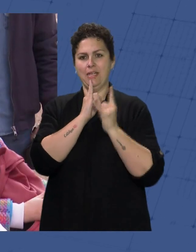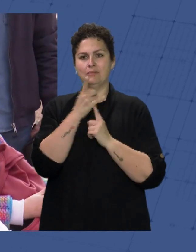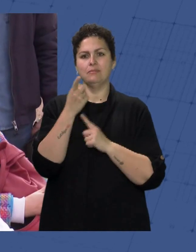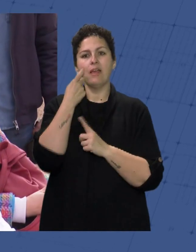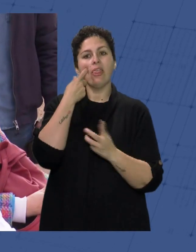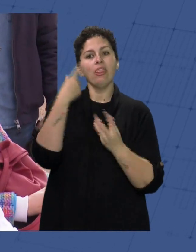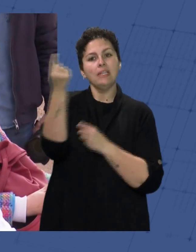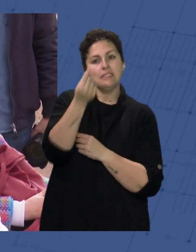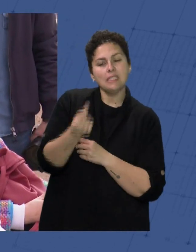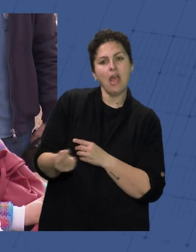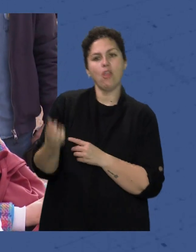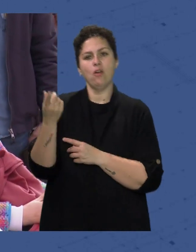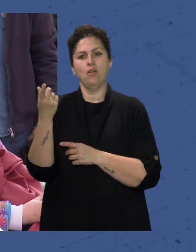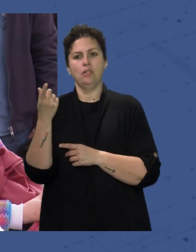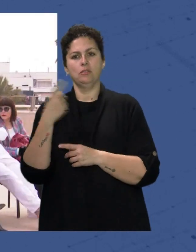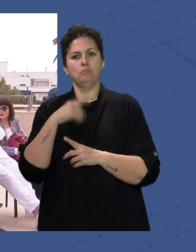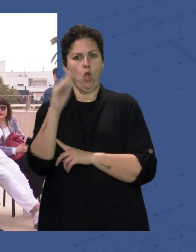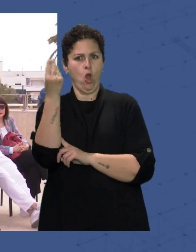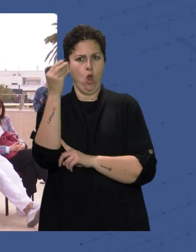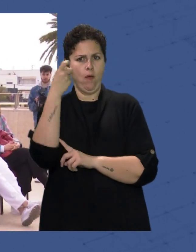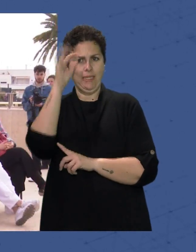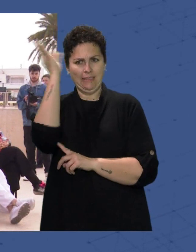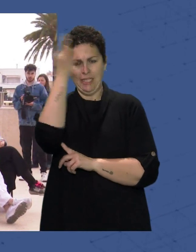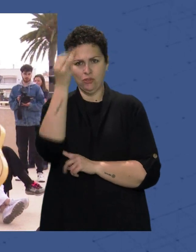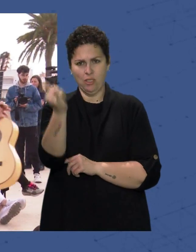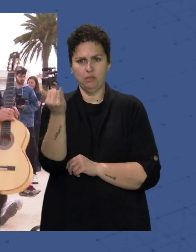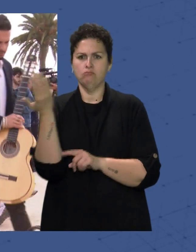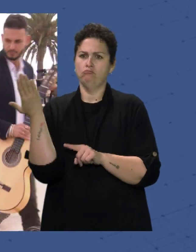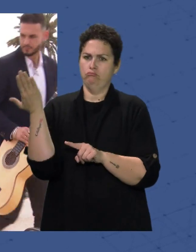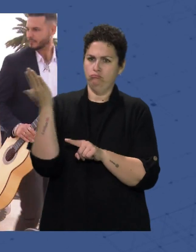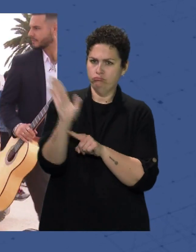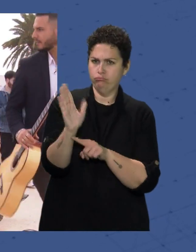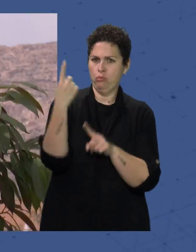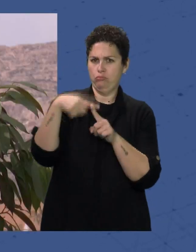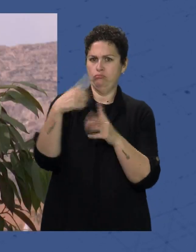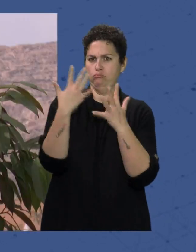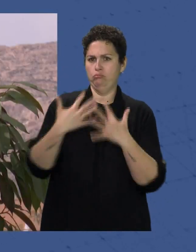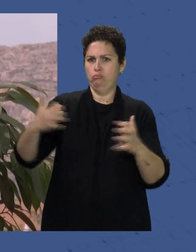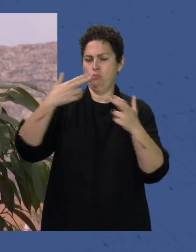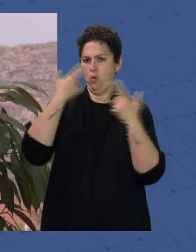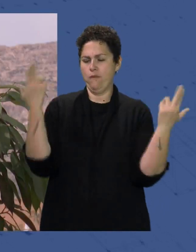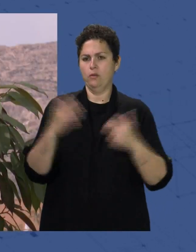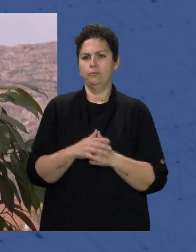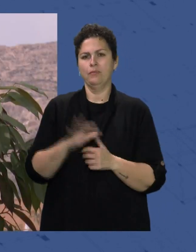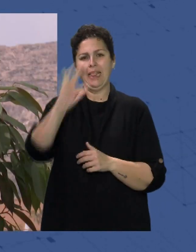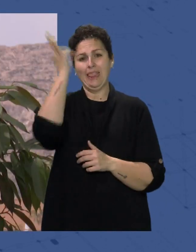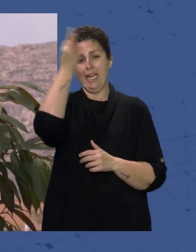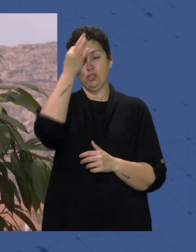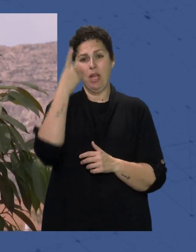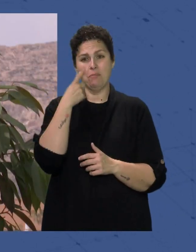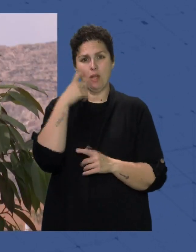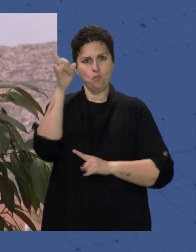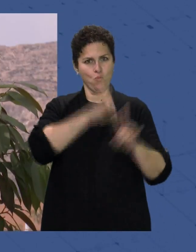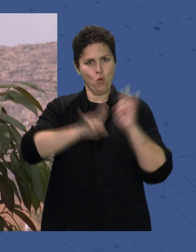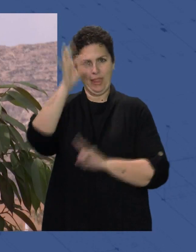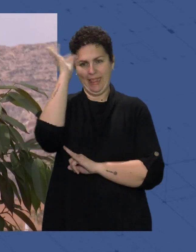artísticos Y jóvenes talentos Mostrarán sus piezas Al público existente El talento De Almería Que atrae talento